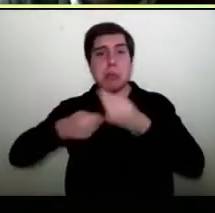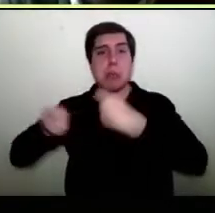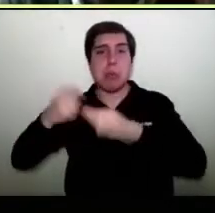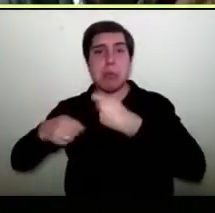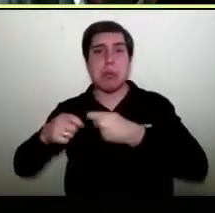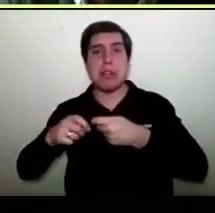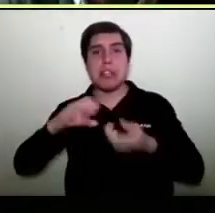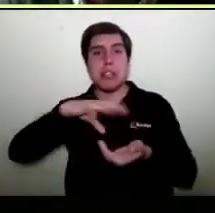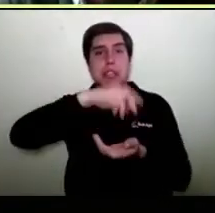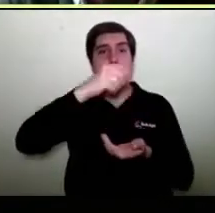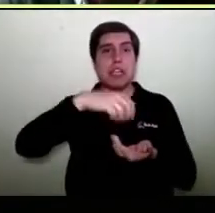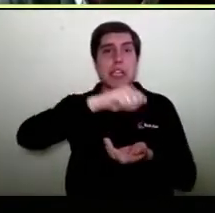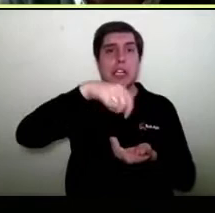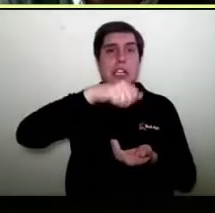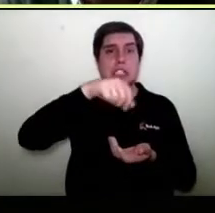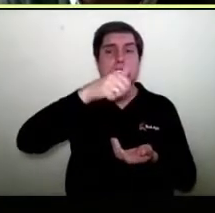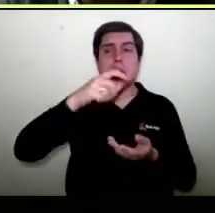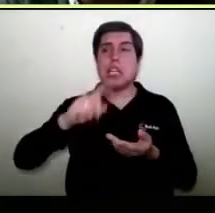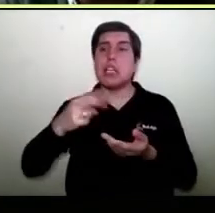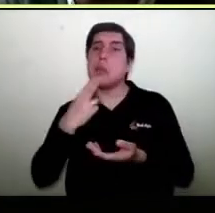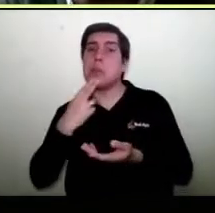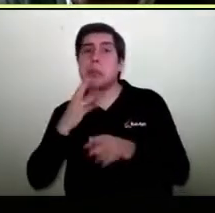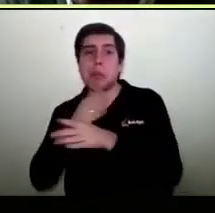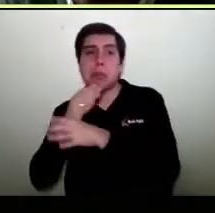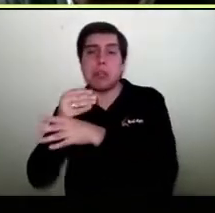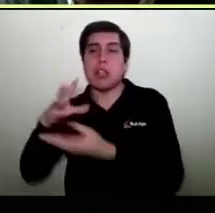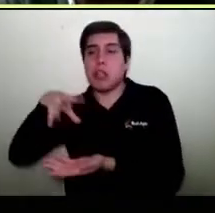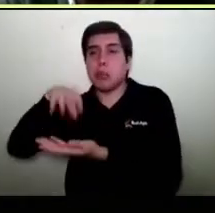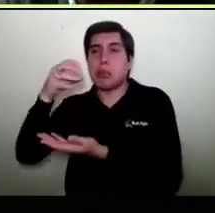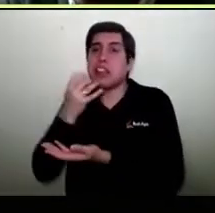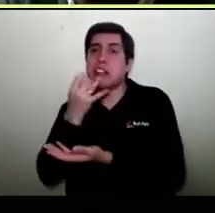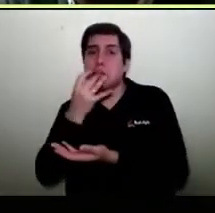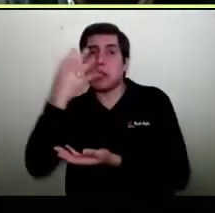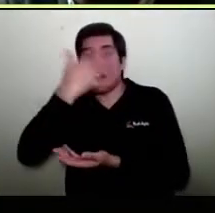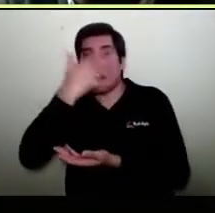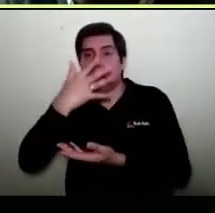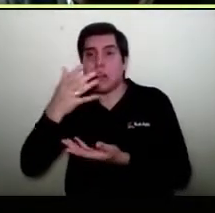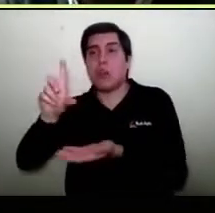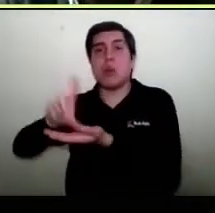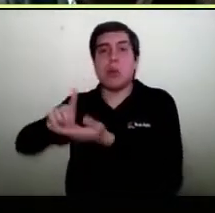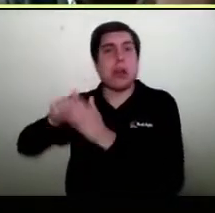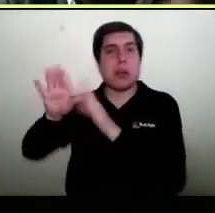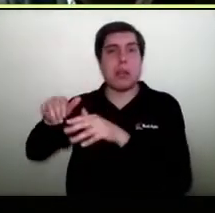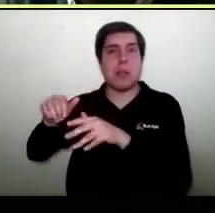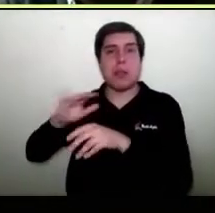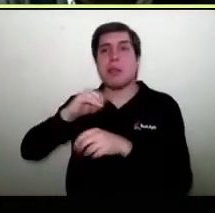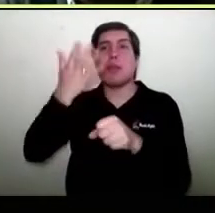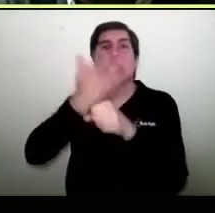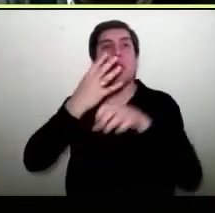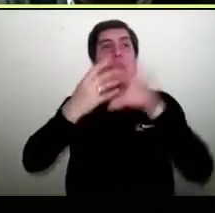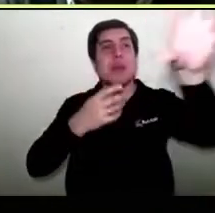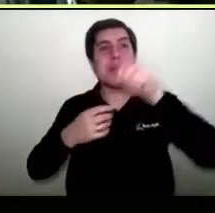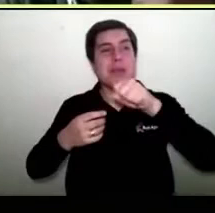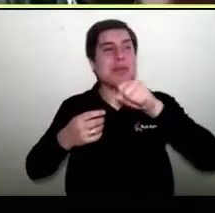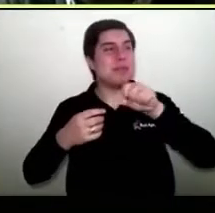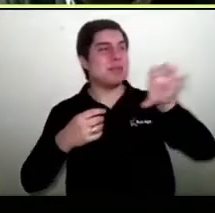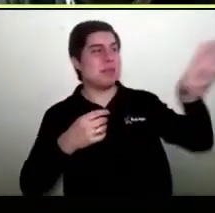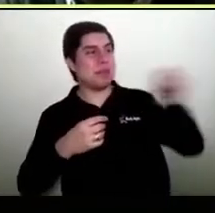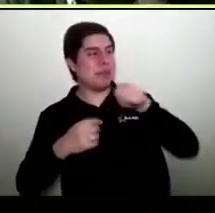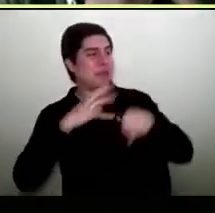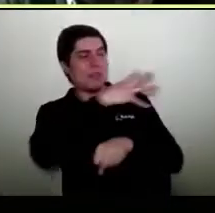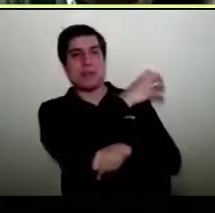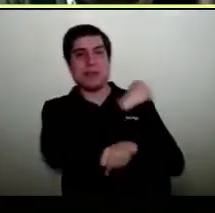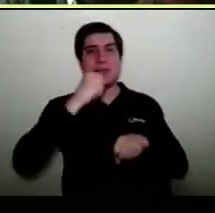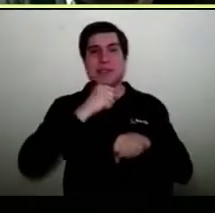los salmones de Puerto Montt y las aceitunas de Arica en un solo lugar. Y tú, en el fondo, concentrar con esto que las